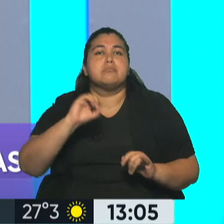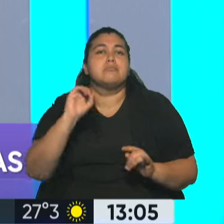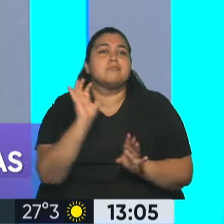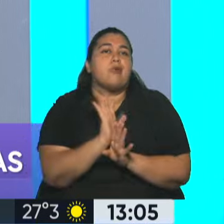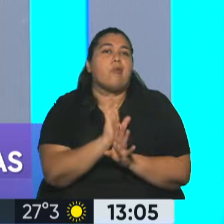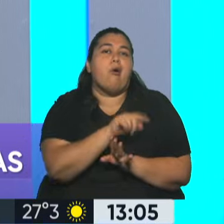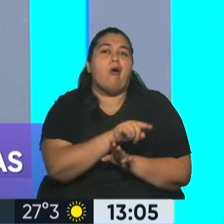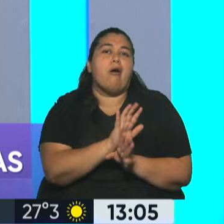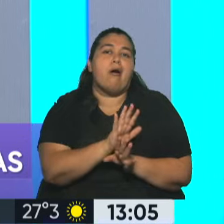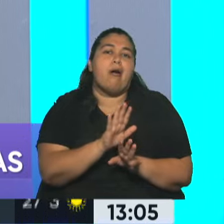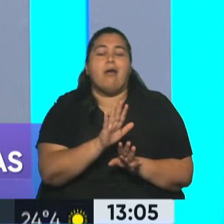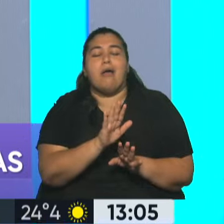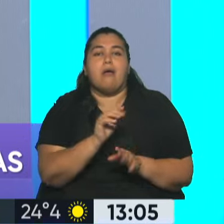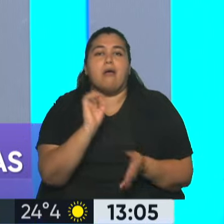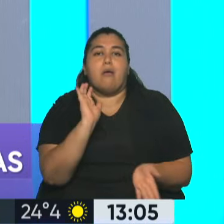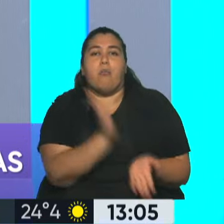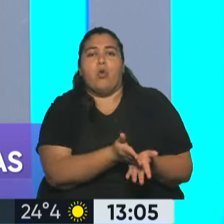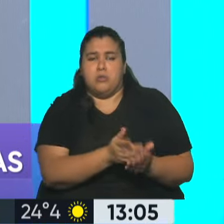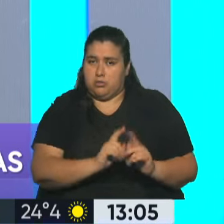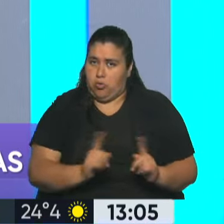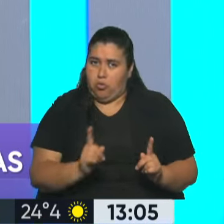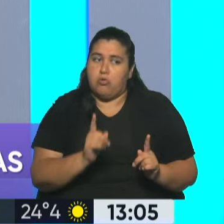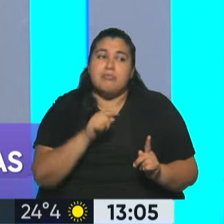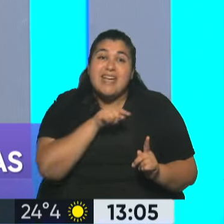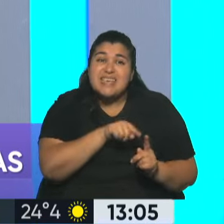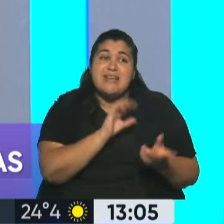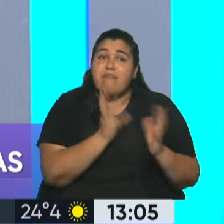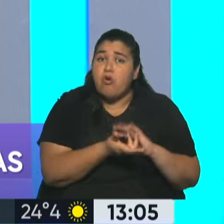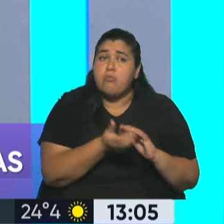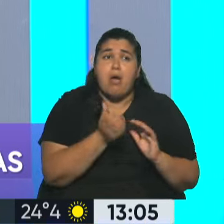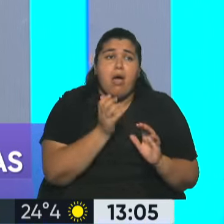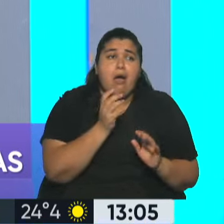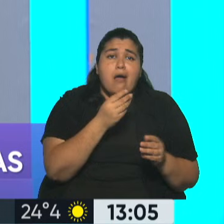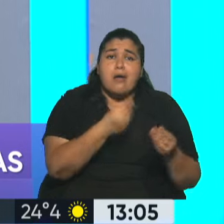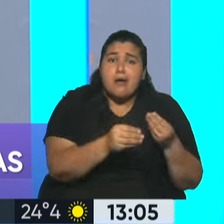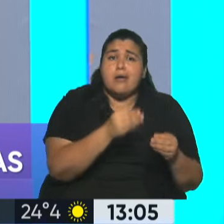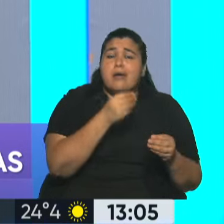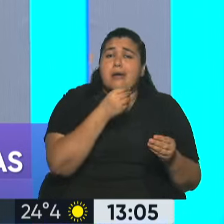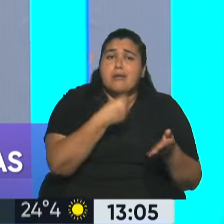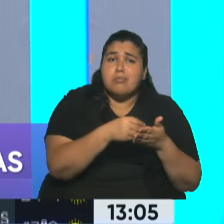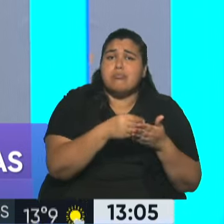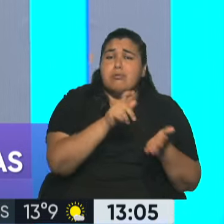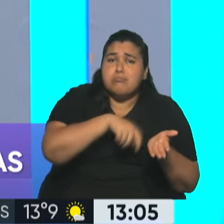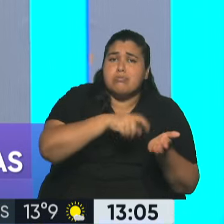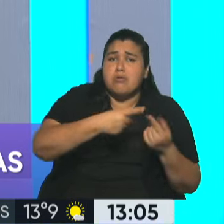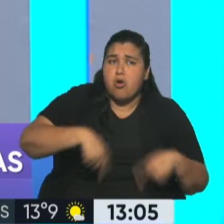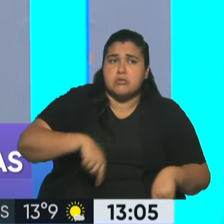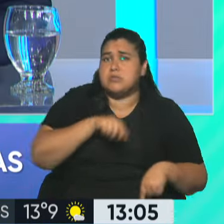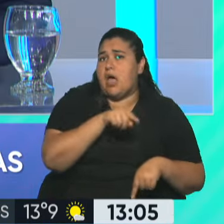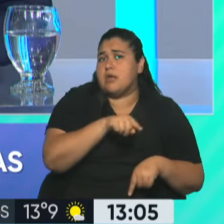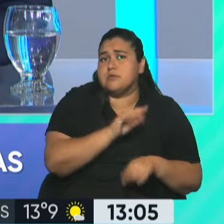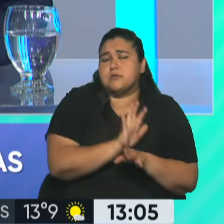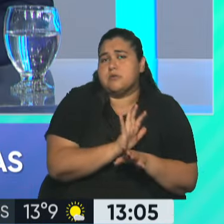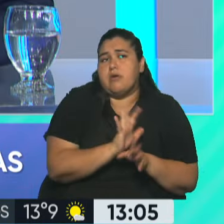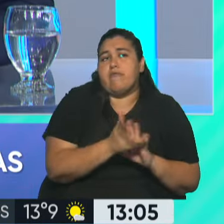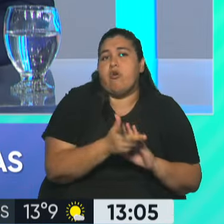lados, sino cambiar esa modalidad que era tan insegura. Se estima que van a bajar cuatro veces la cantidad de estafas